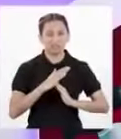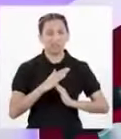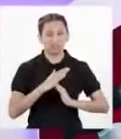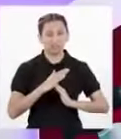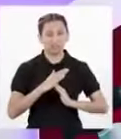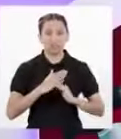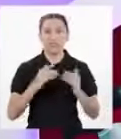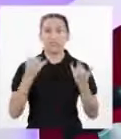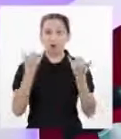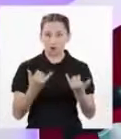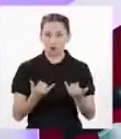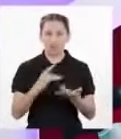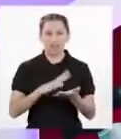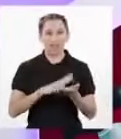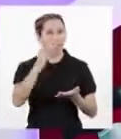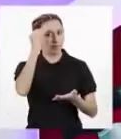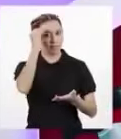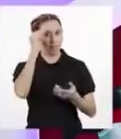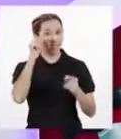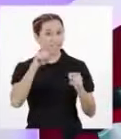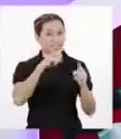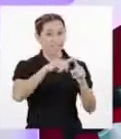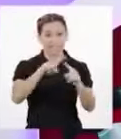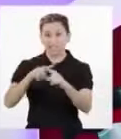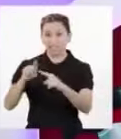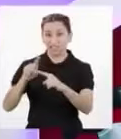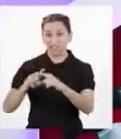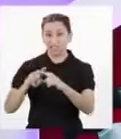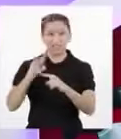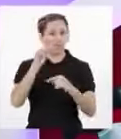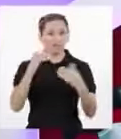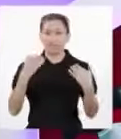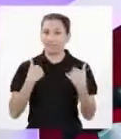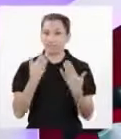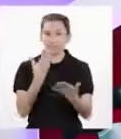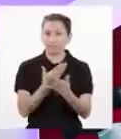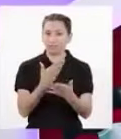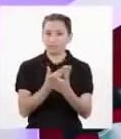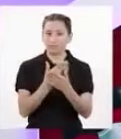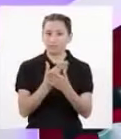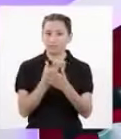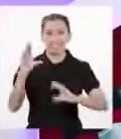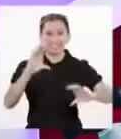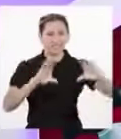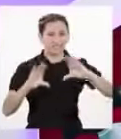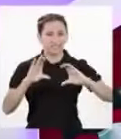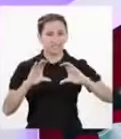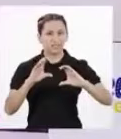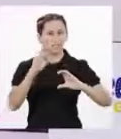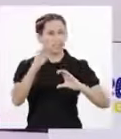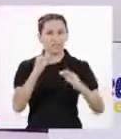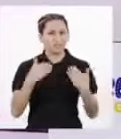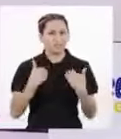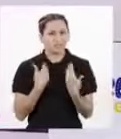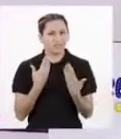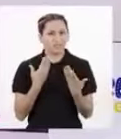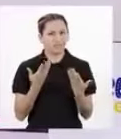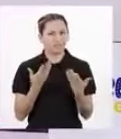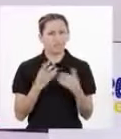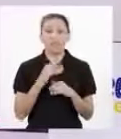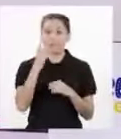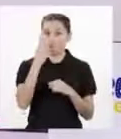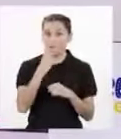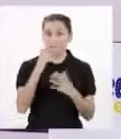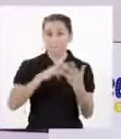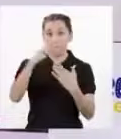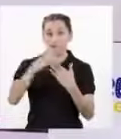el día de hoy comprenderemos que estas diferencias no tienen ningún sustento científico Y resultan injustificables ¿Qué tal si vemos el